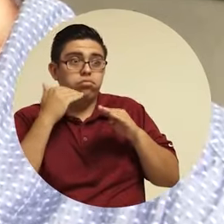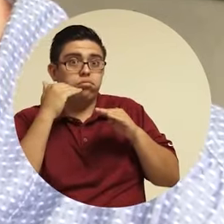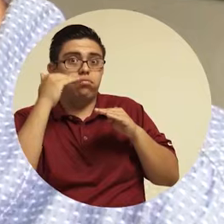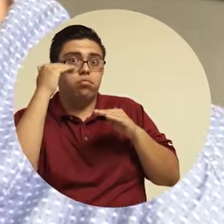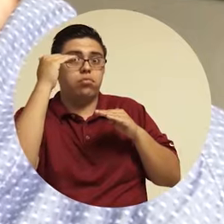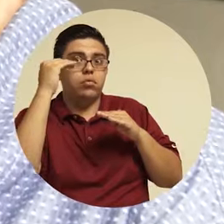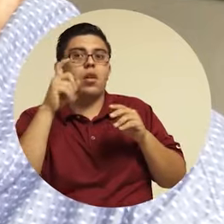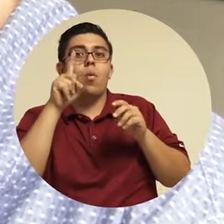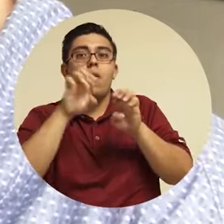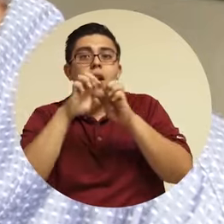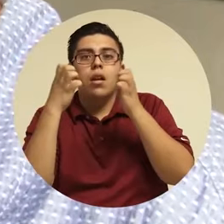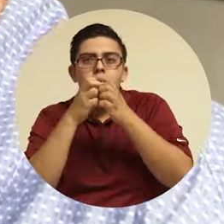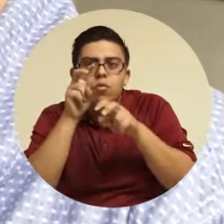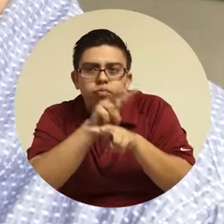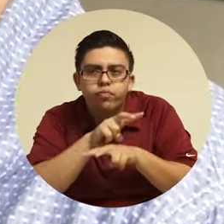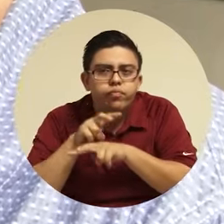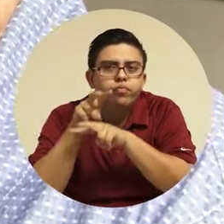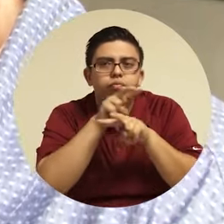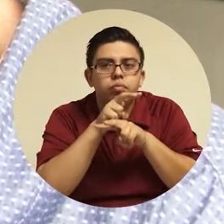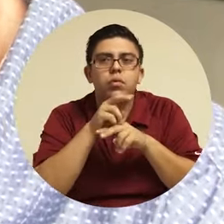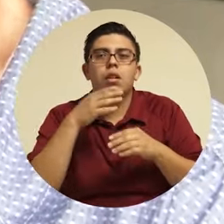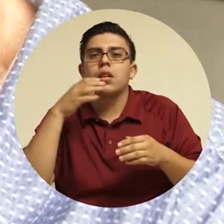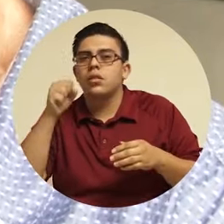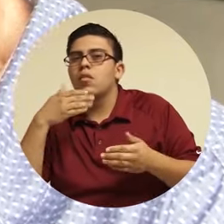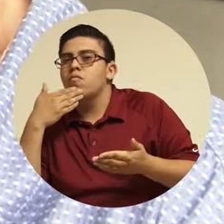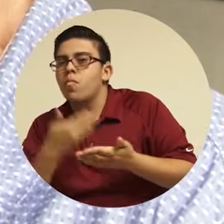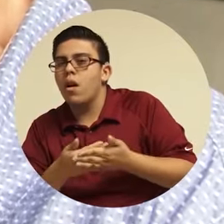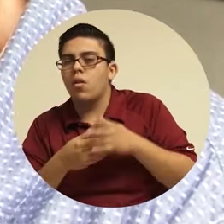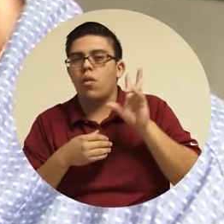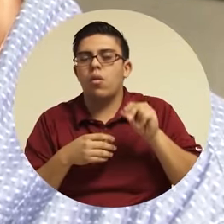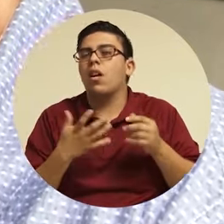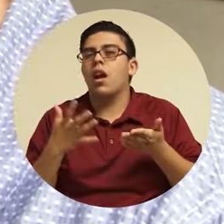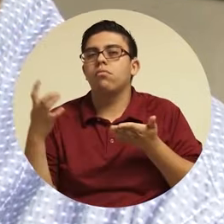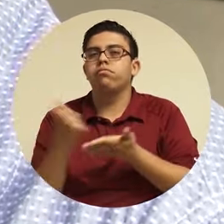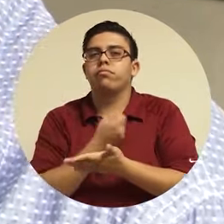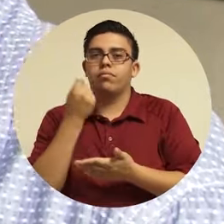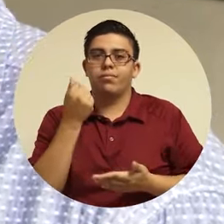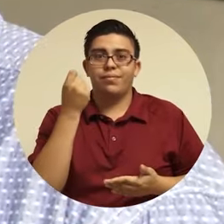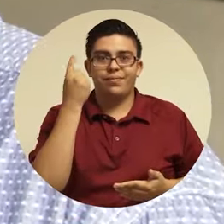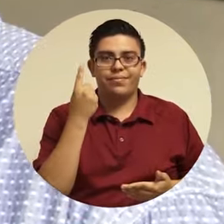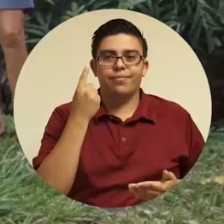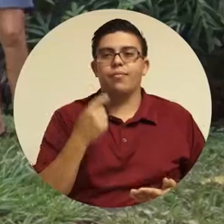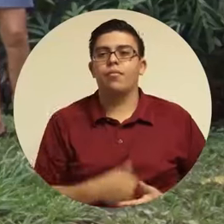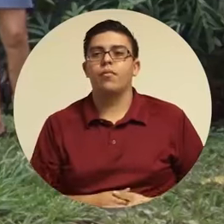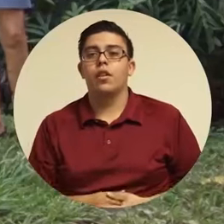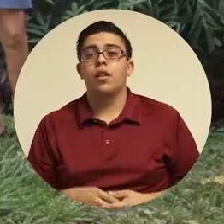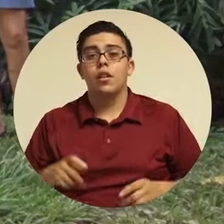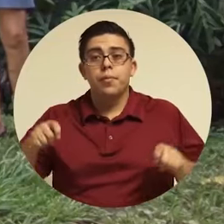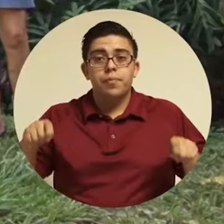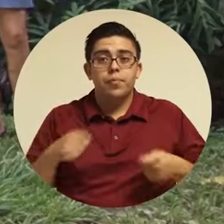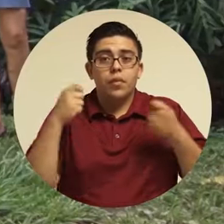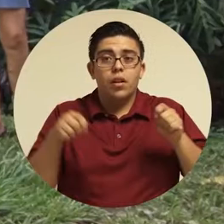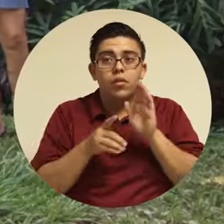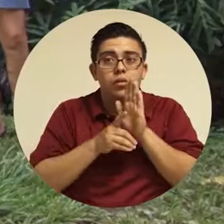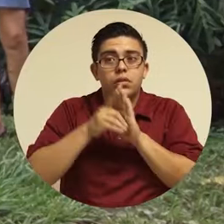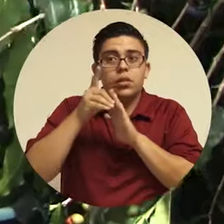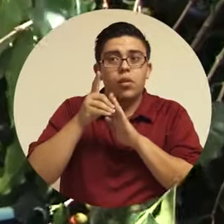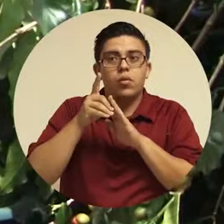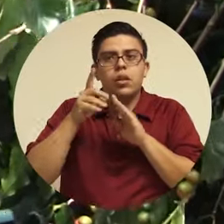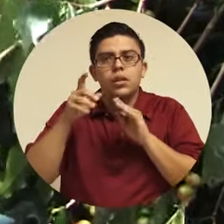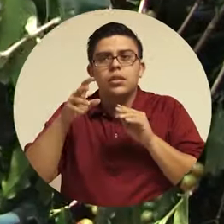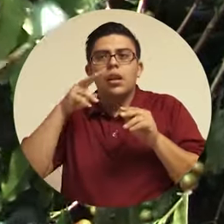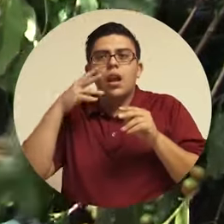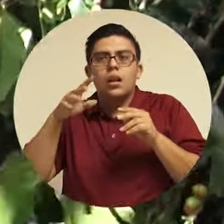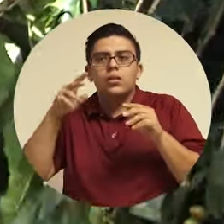se analiza y se visualiza y se ve inclusive si es rentable o no. Y Tejiendo Desarrollo es el que ha estado